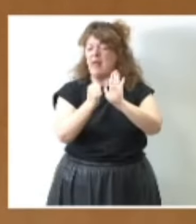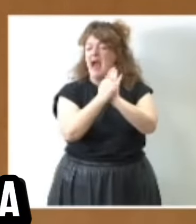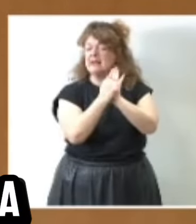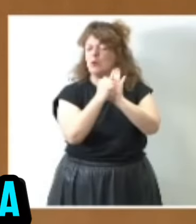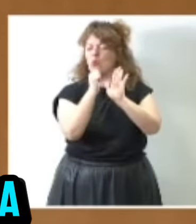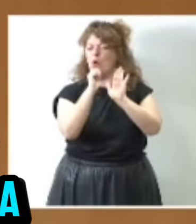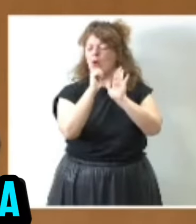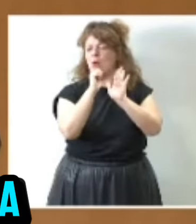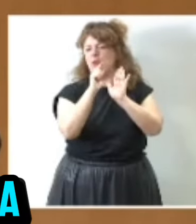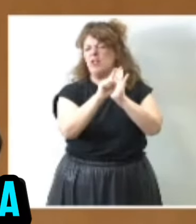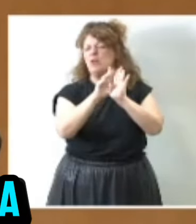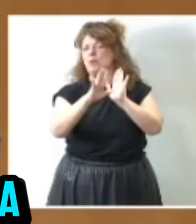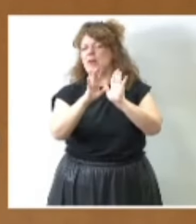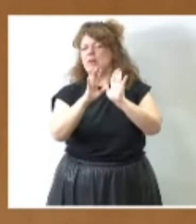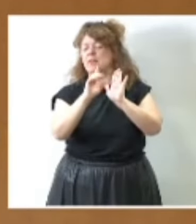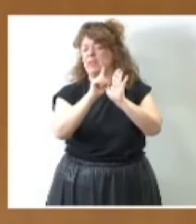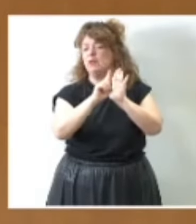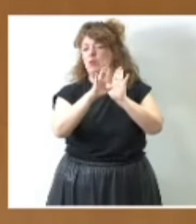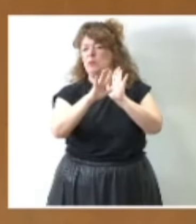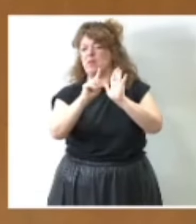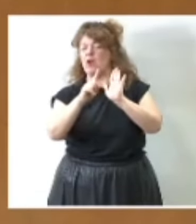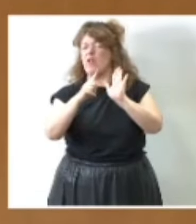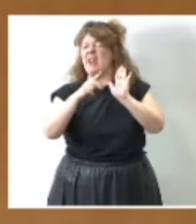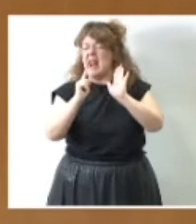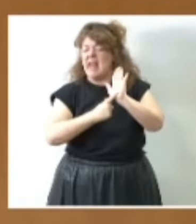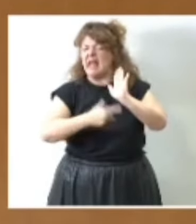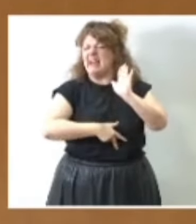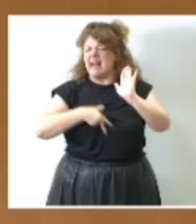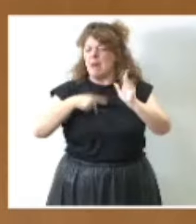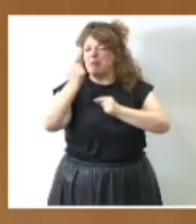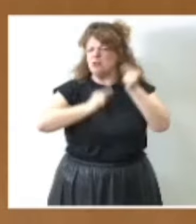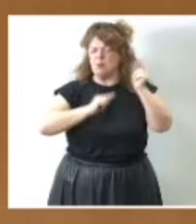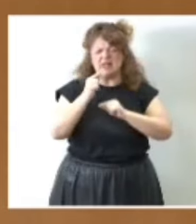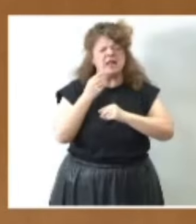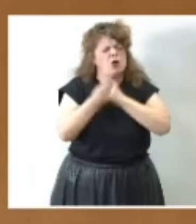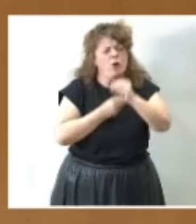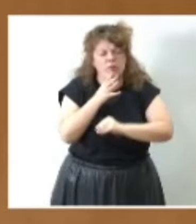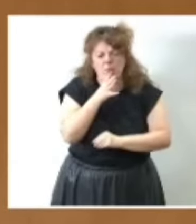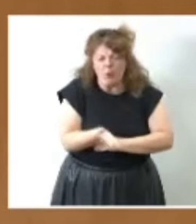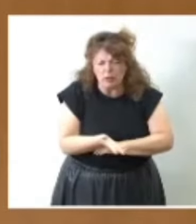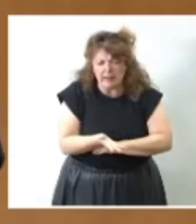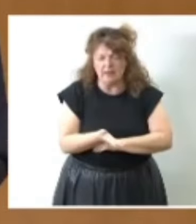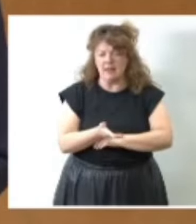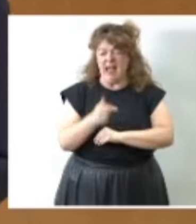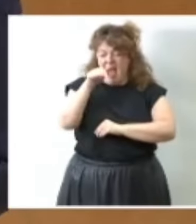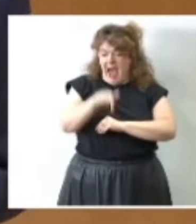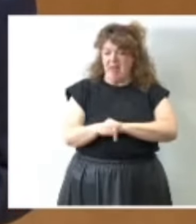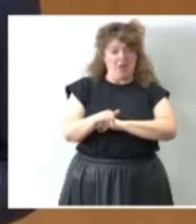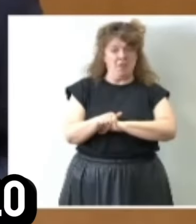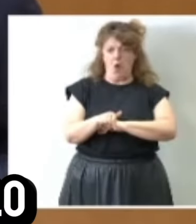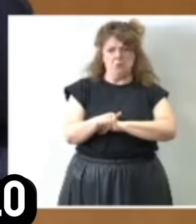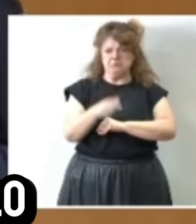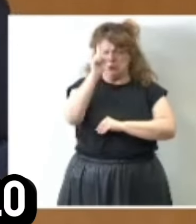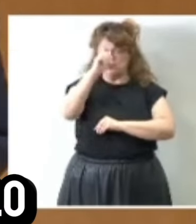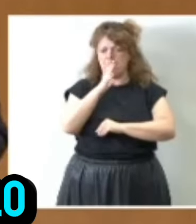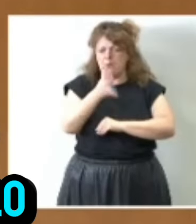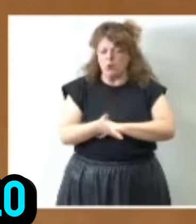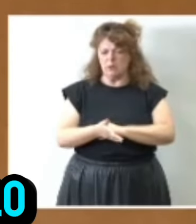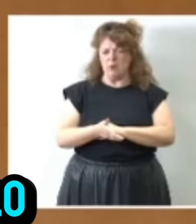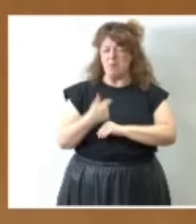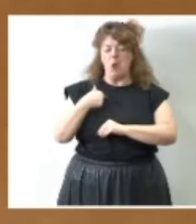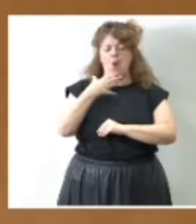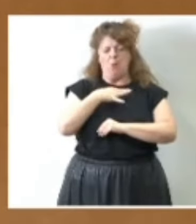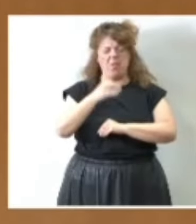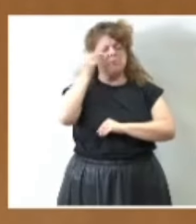de la Ley General Presupuestaria? ¿Por qué lo hizo? A día de hoy, aún lo desconocemos, pero podemos